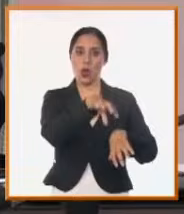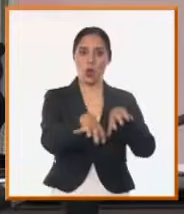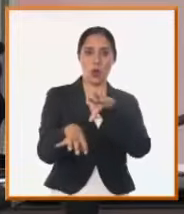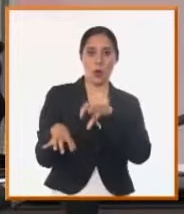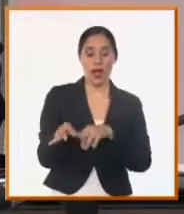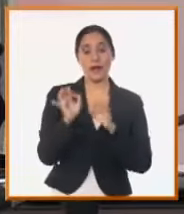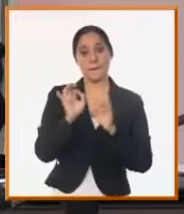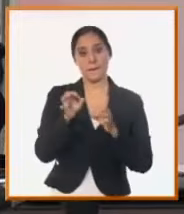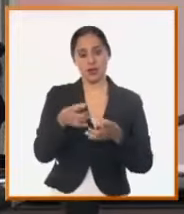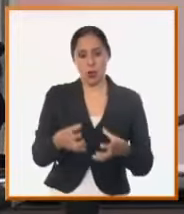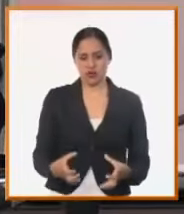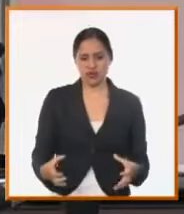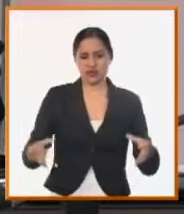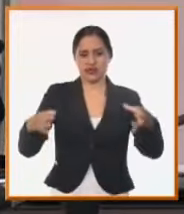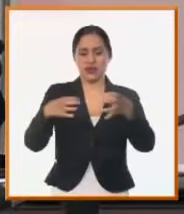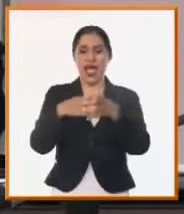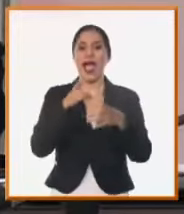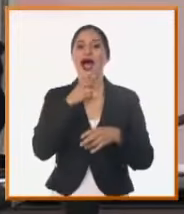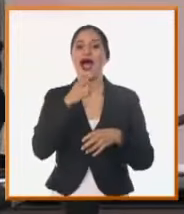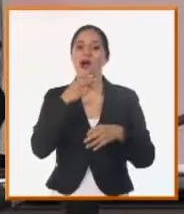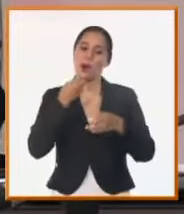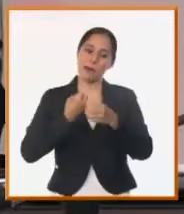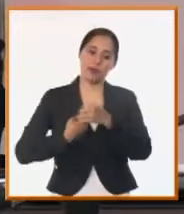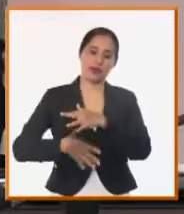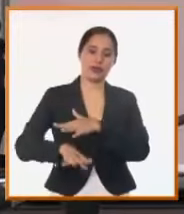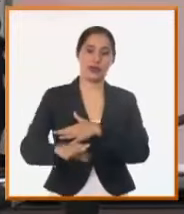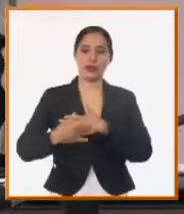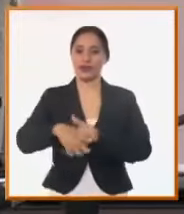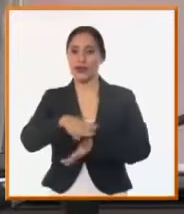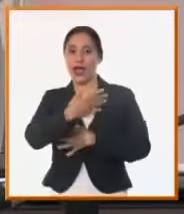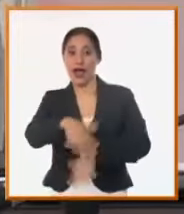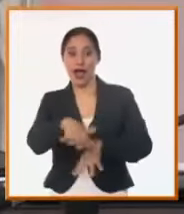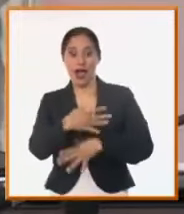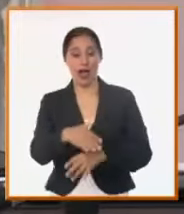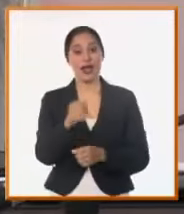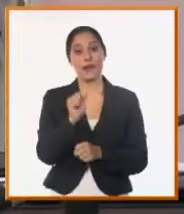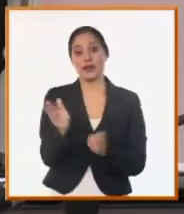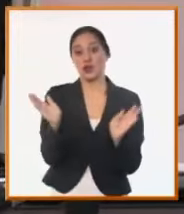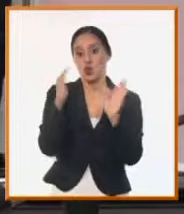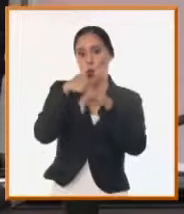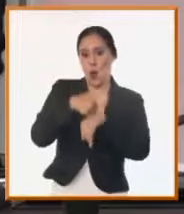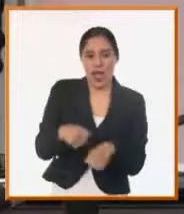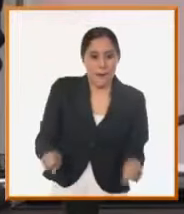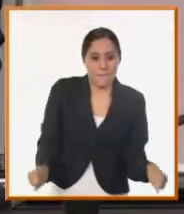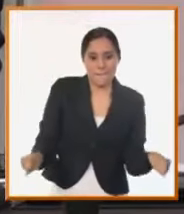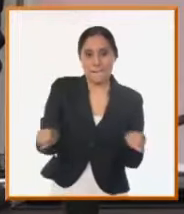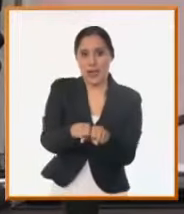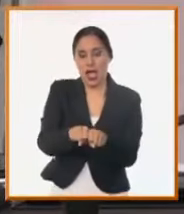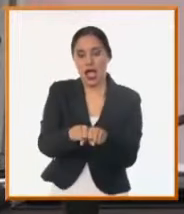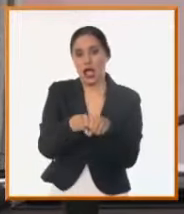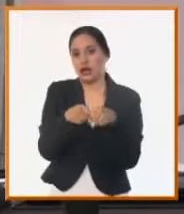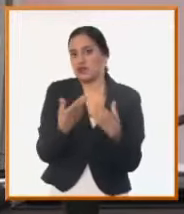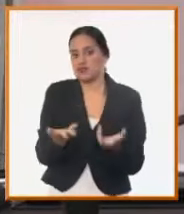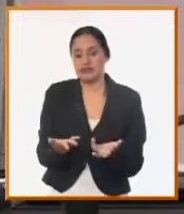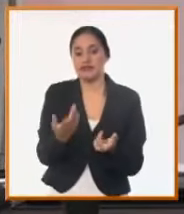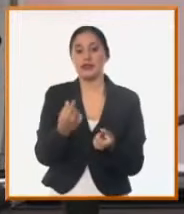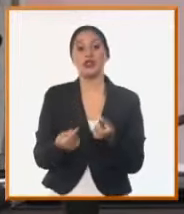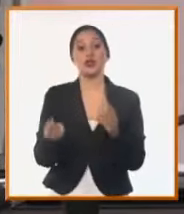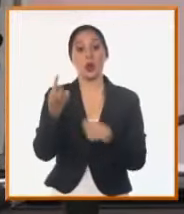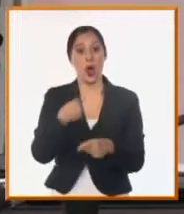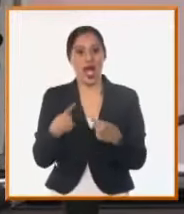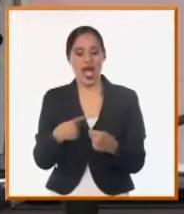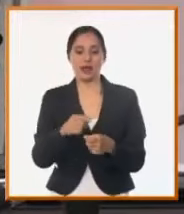cisternas grandes, botan el agua porque no tienen para, o sea, no hay tranque de esa cisterna